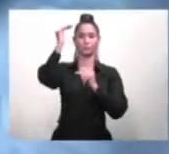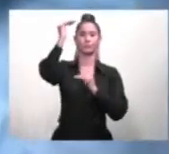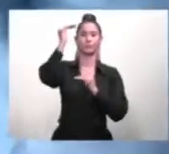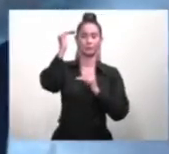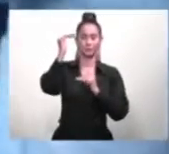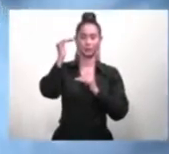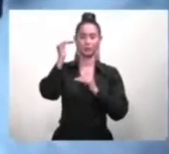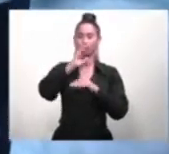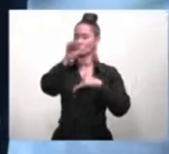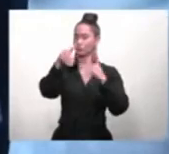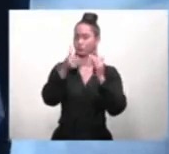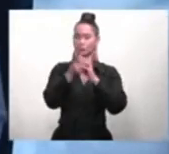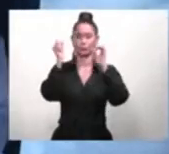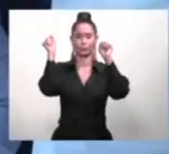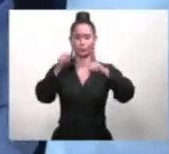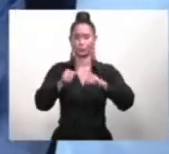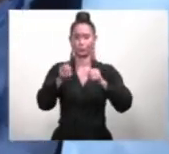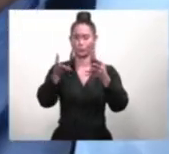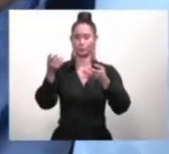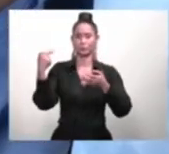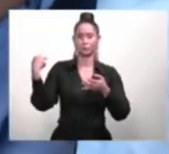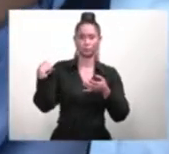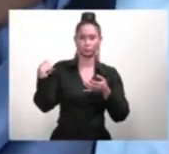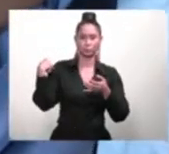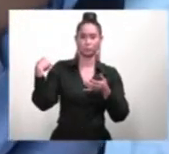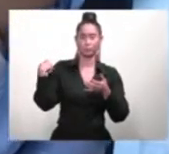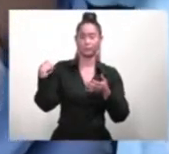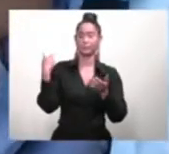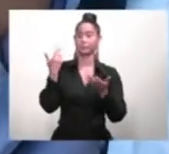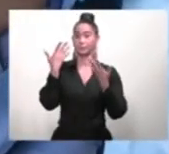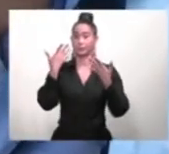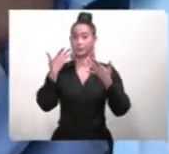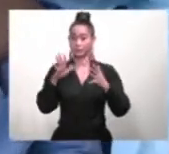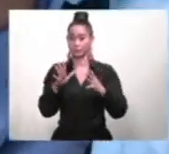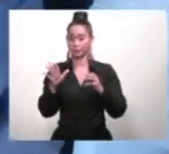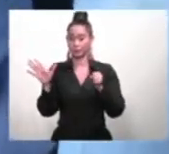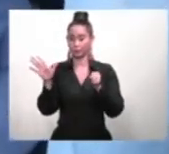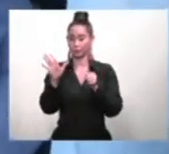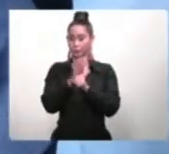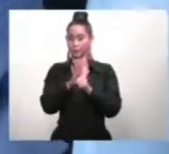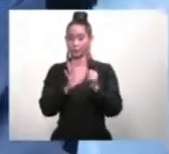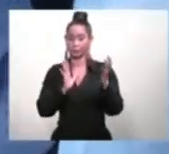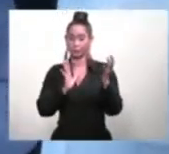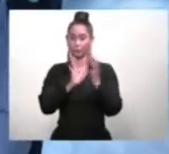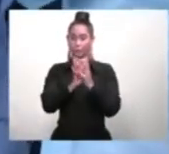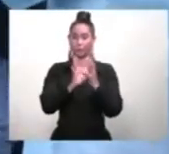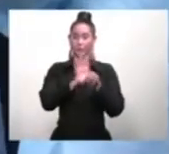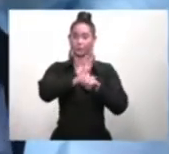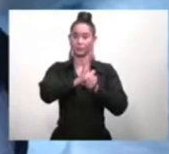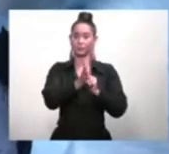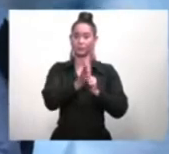uno de los dominicanos y dominicanas vacunados contra la COVID-19.